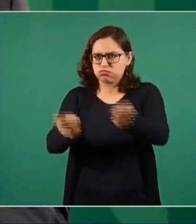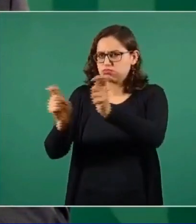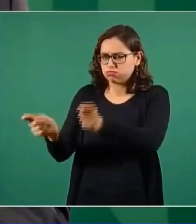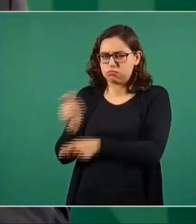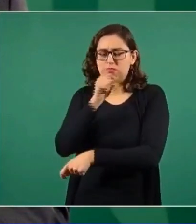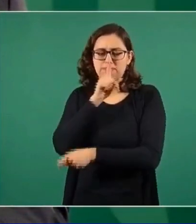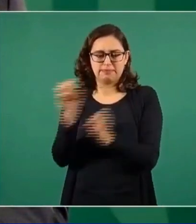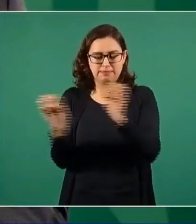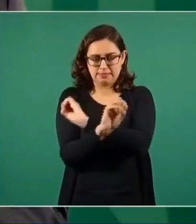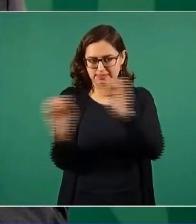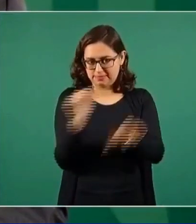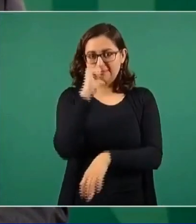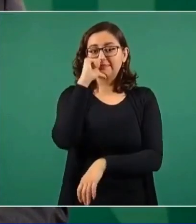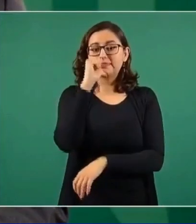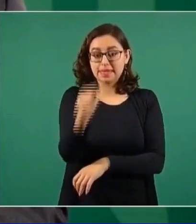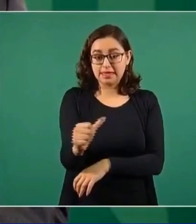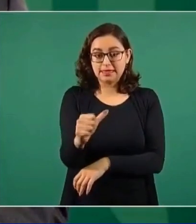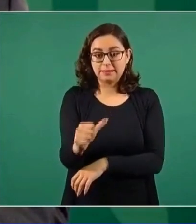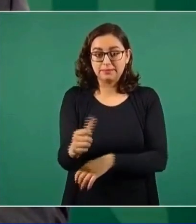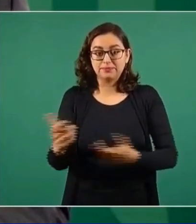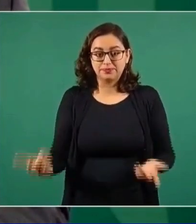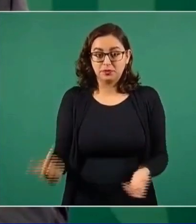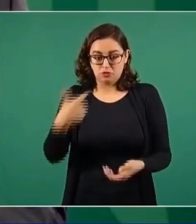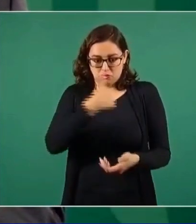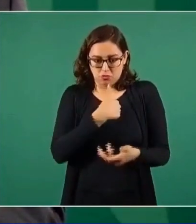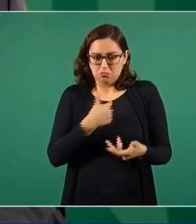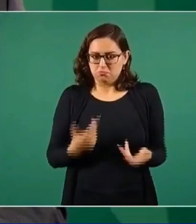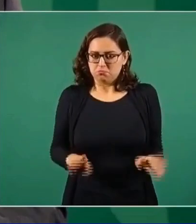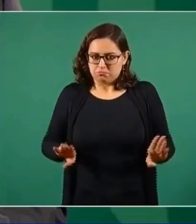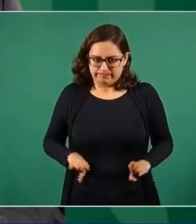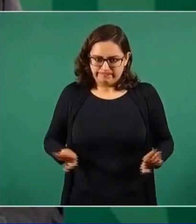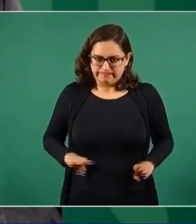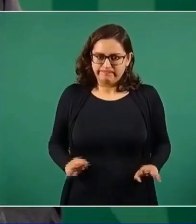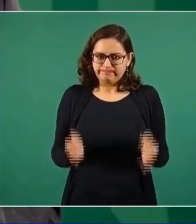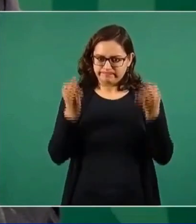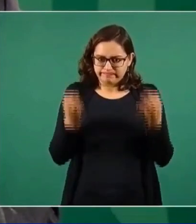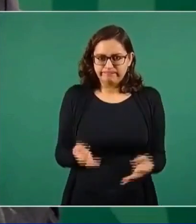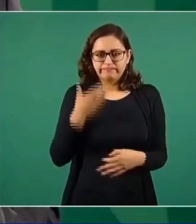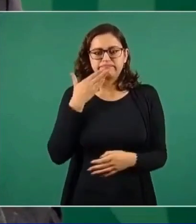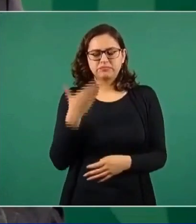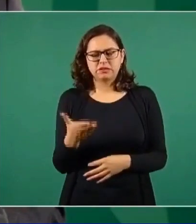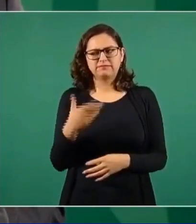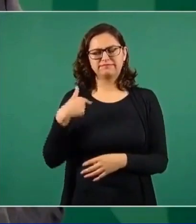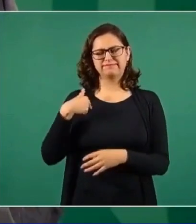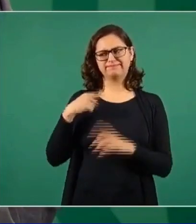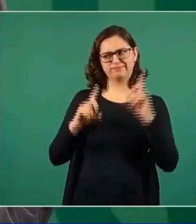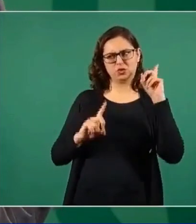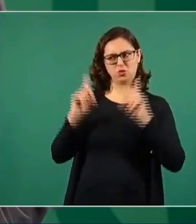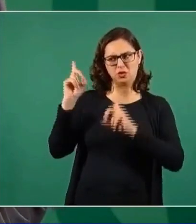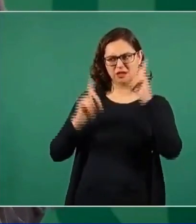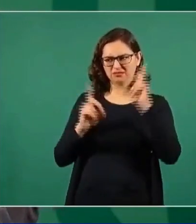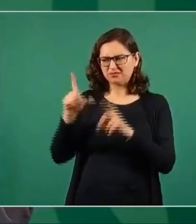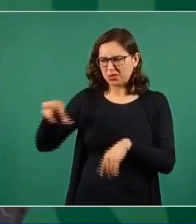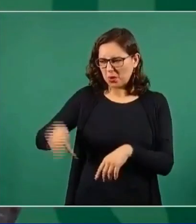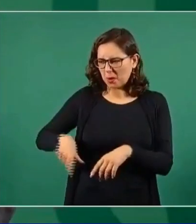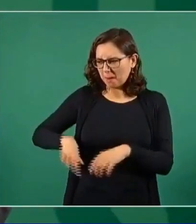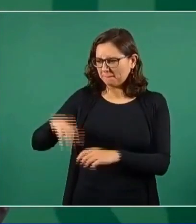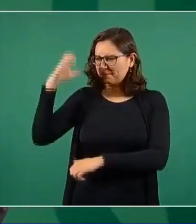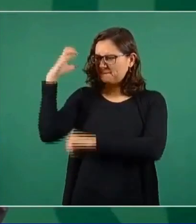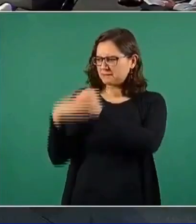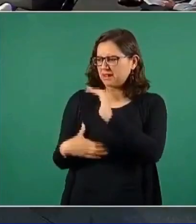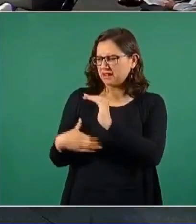notaría. Tengo autoridad moral, pues, para decir esto. Y siempre he cuestionado de que termine un gobierno